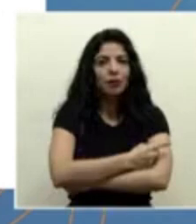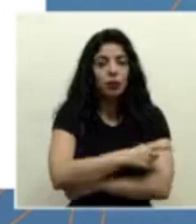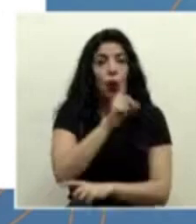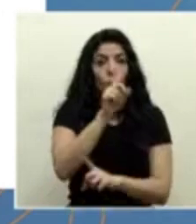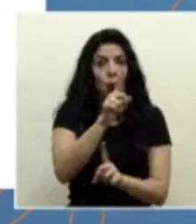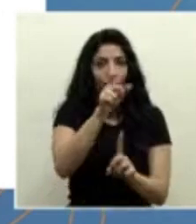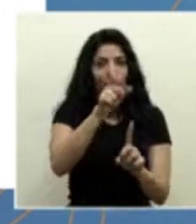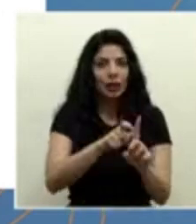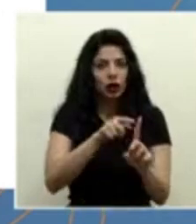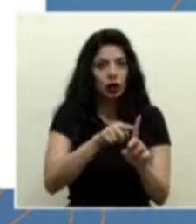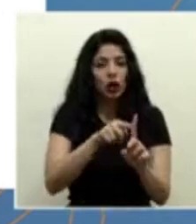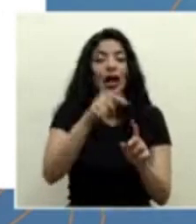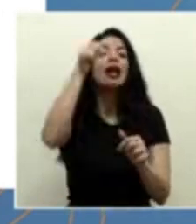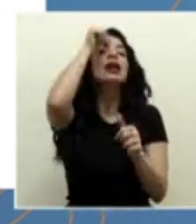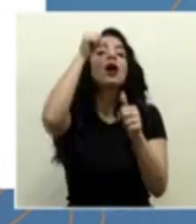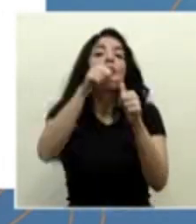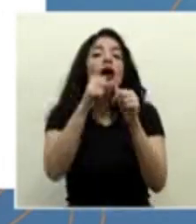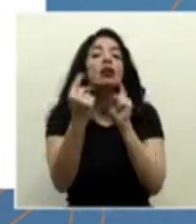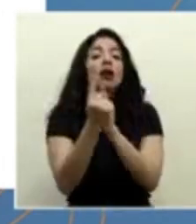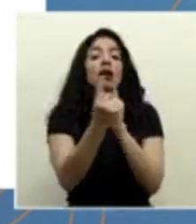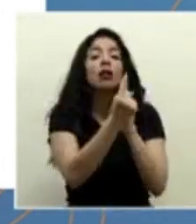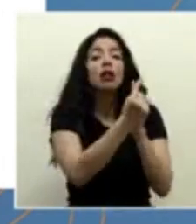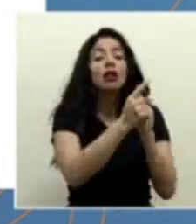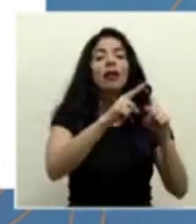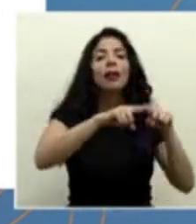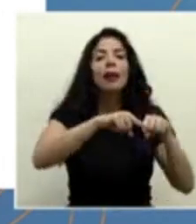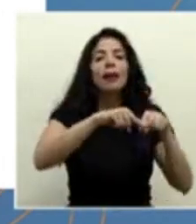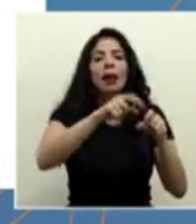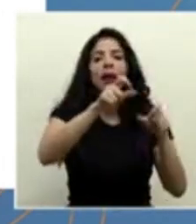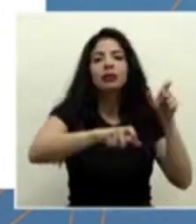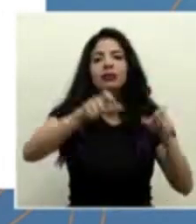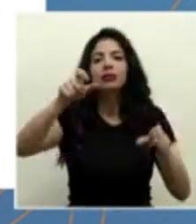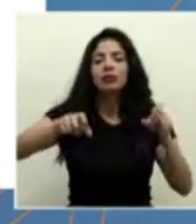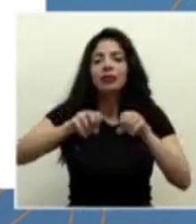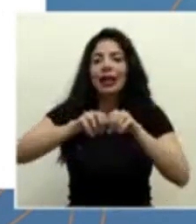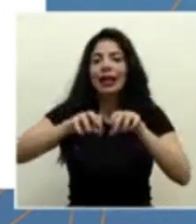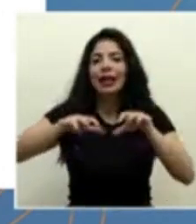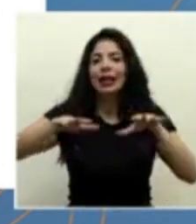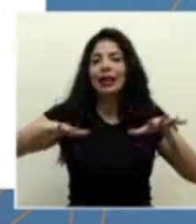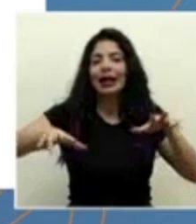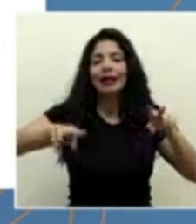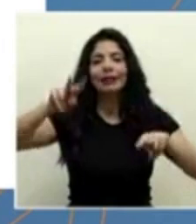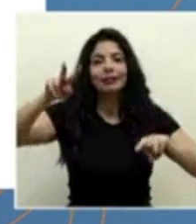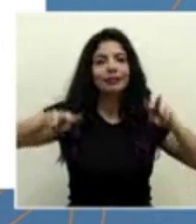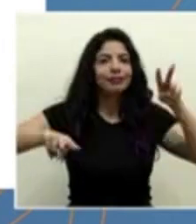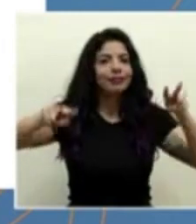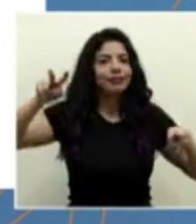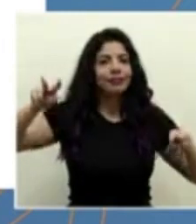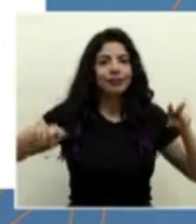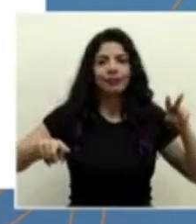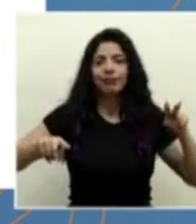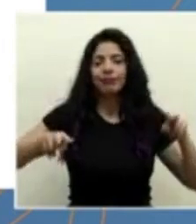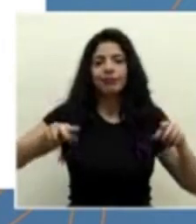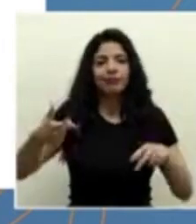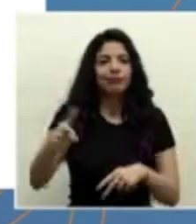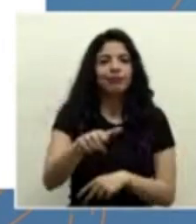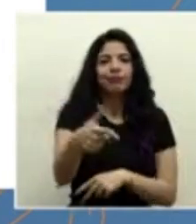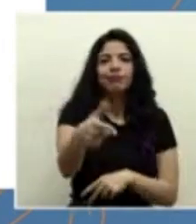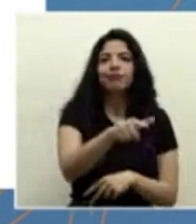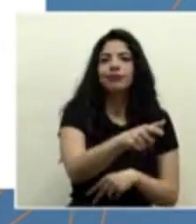recordemos que el tamaño de cada red varía diariamente entre dichos valores de forma aleatoria.